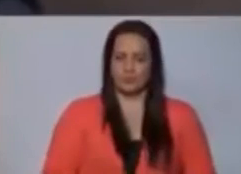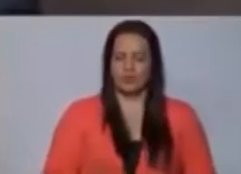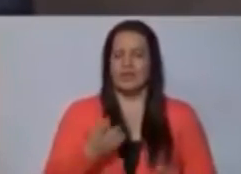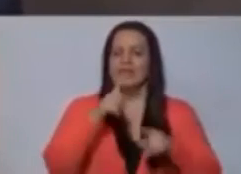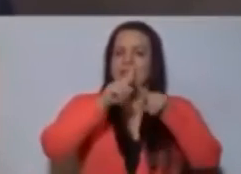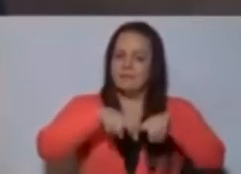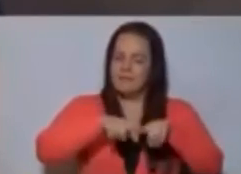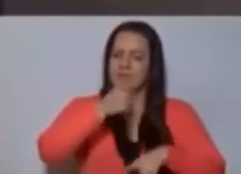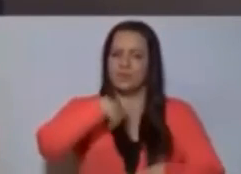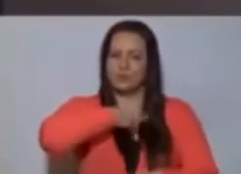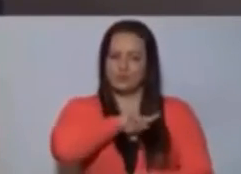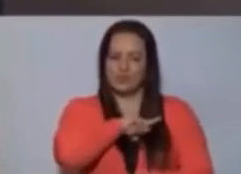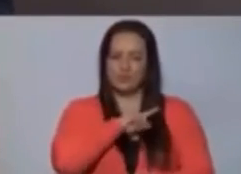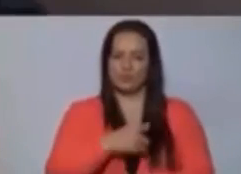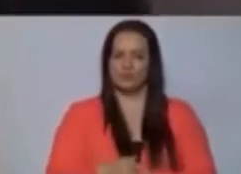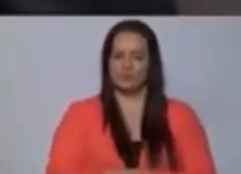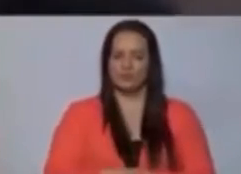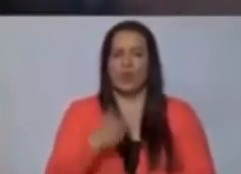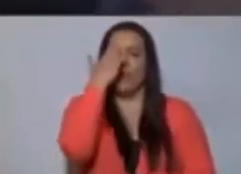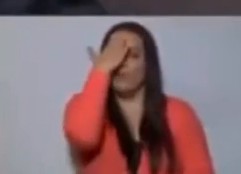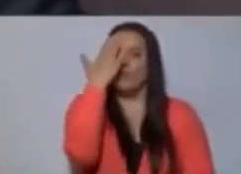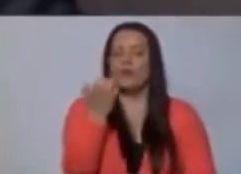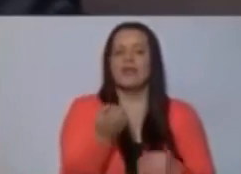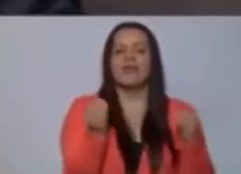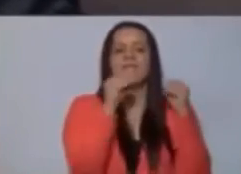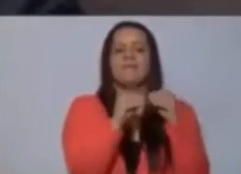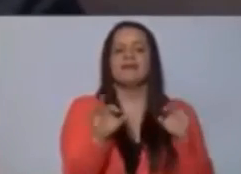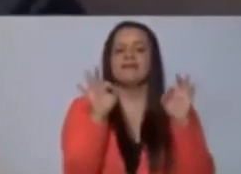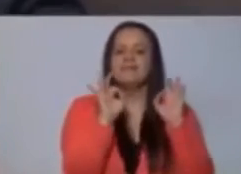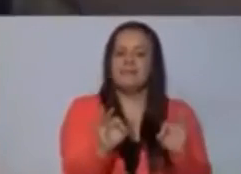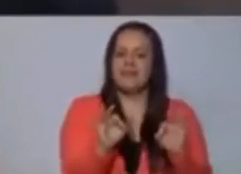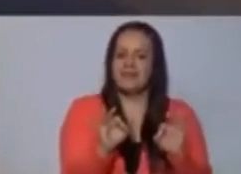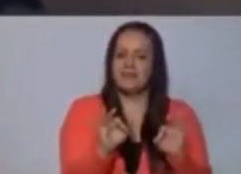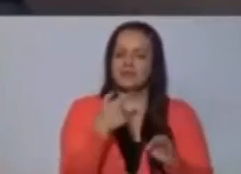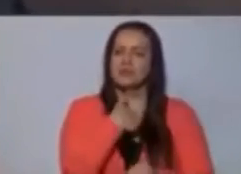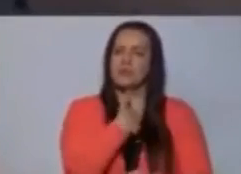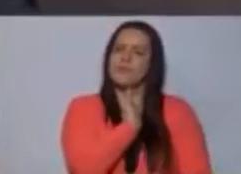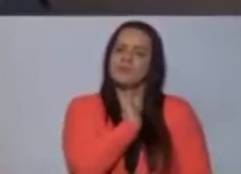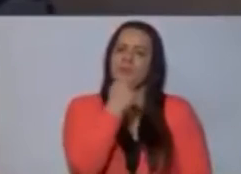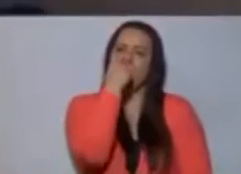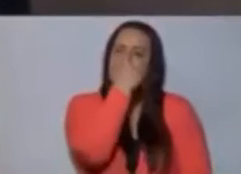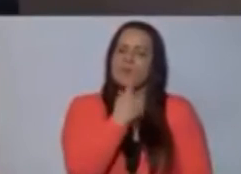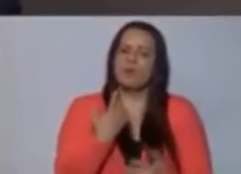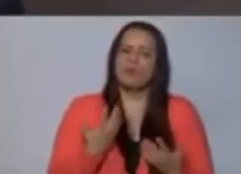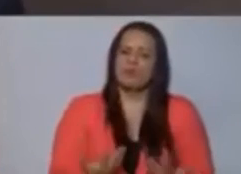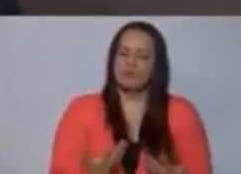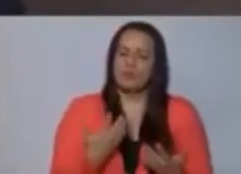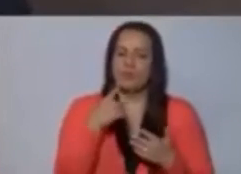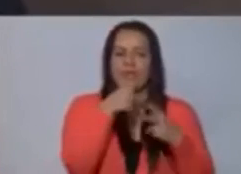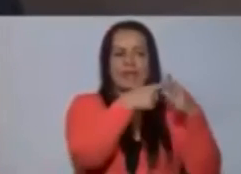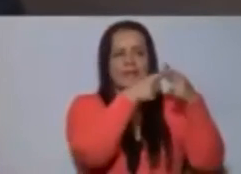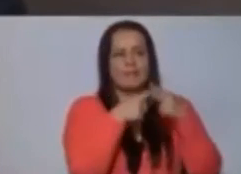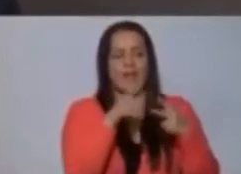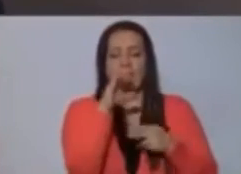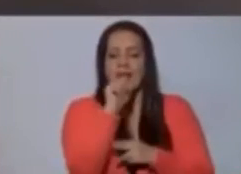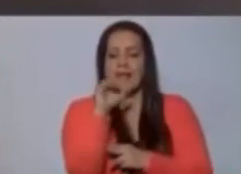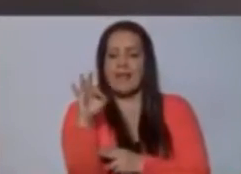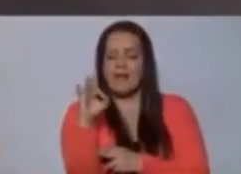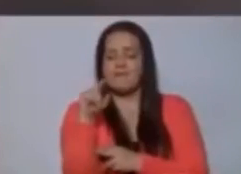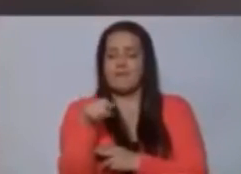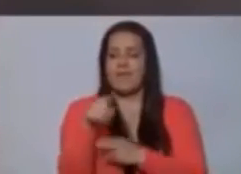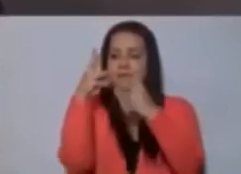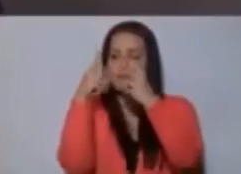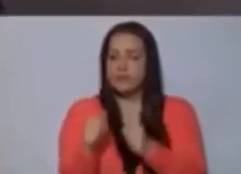Eso depende de nosotros. ¿Por qué más bien? Me pregunto yo, en el empréstito de la CAF y en este presupuesto